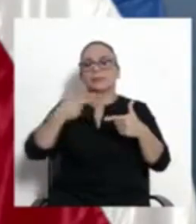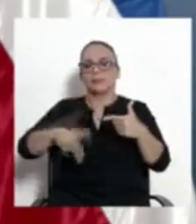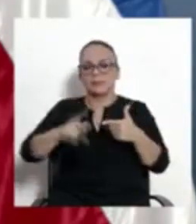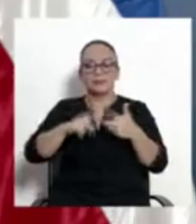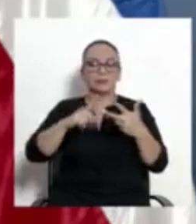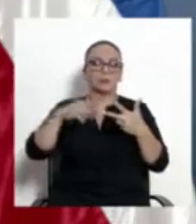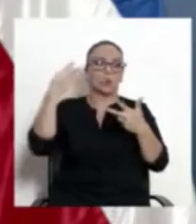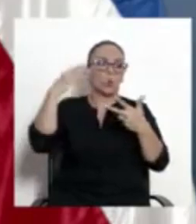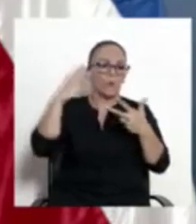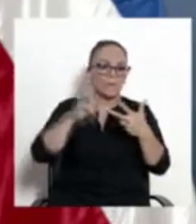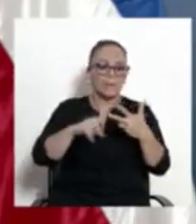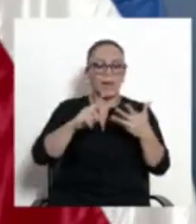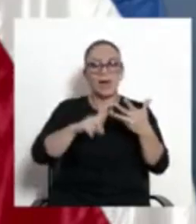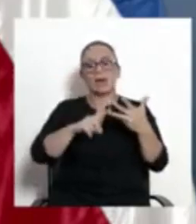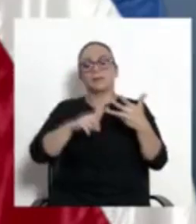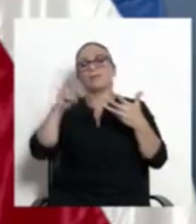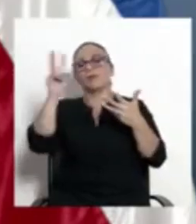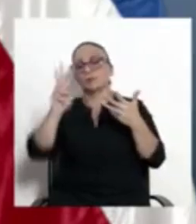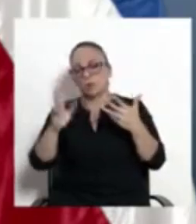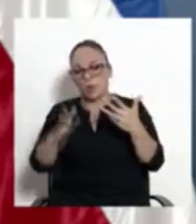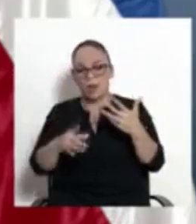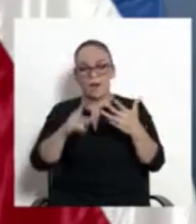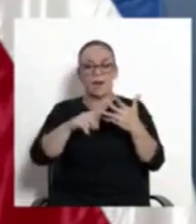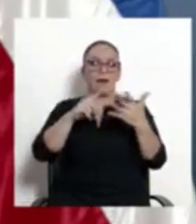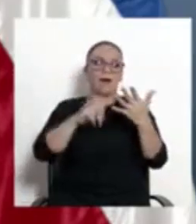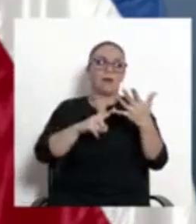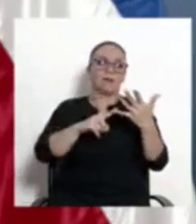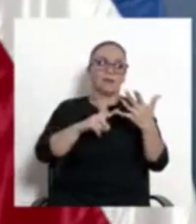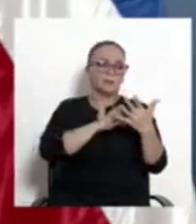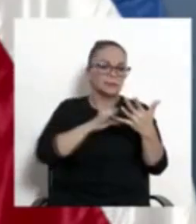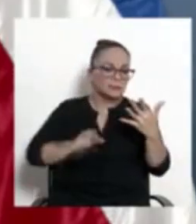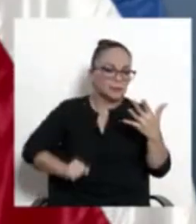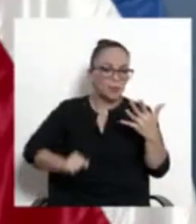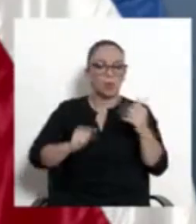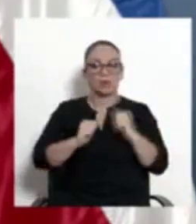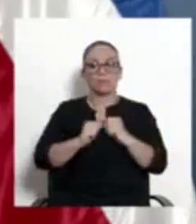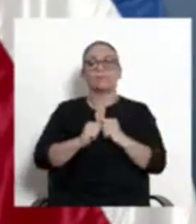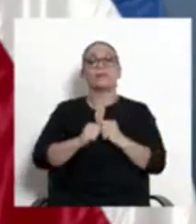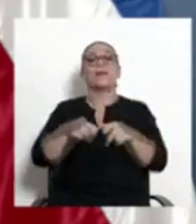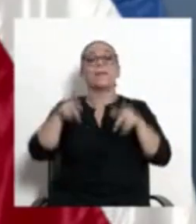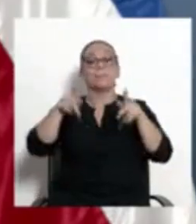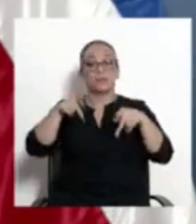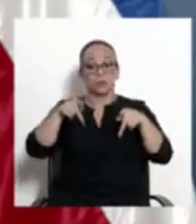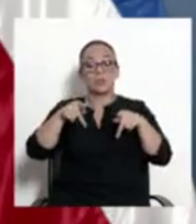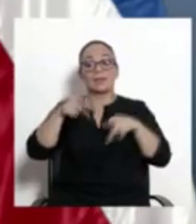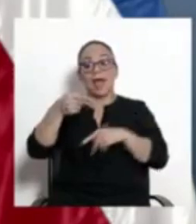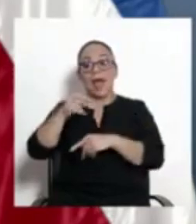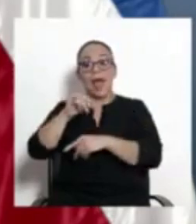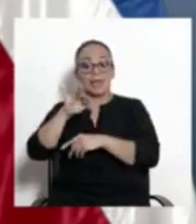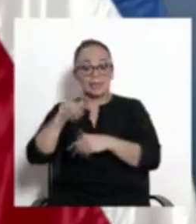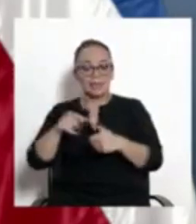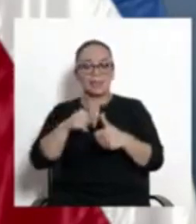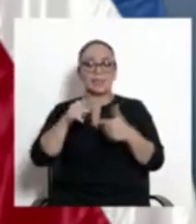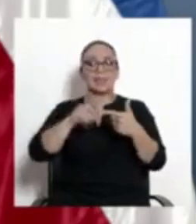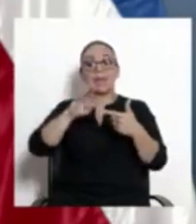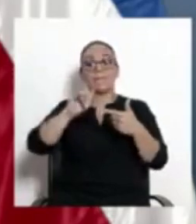Últimamente hemos determinado individuos y personas de Haití, Yemen y hasta de Bangladesh.